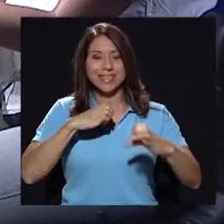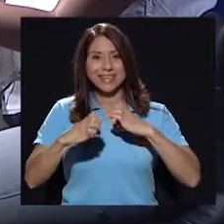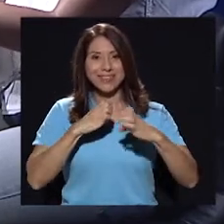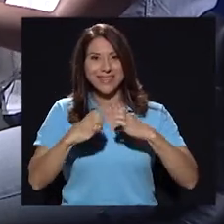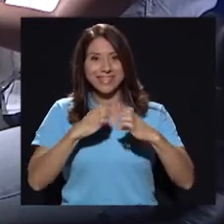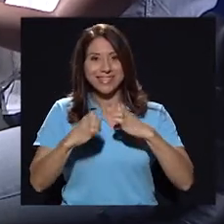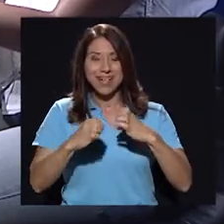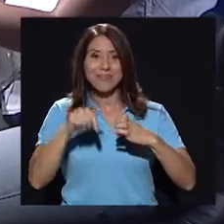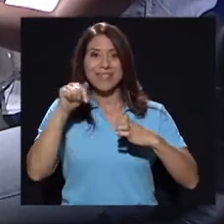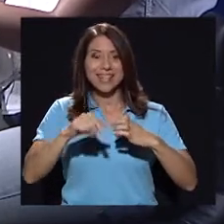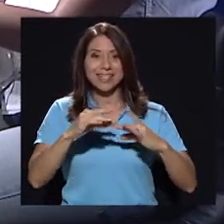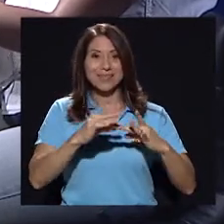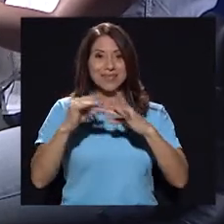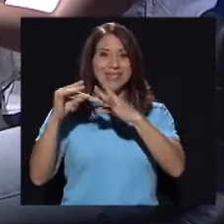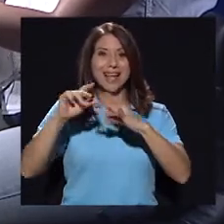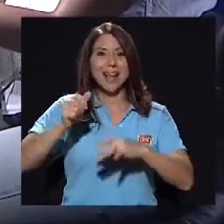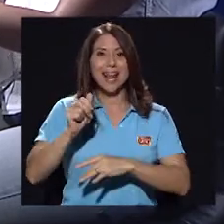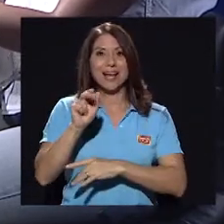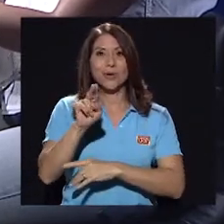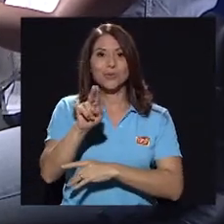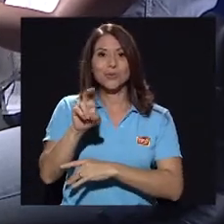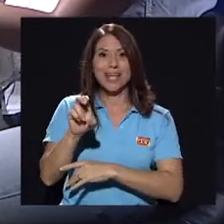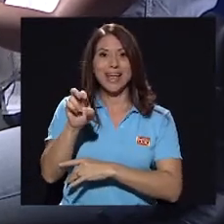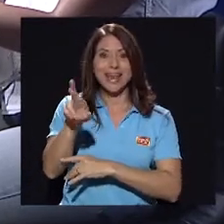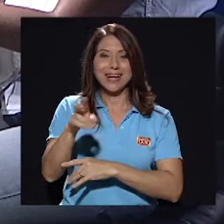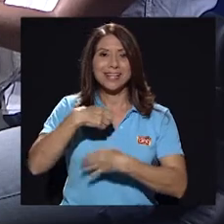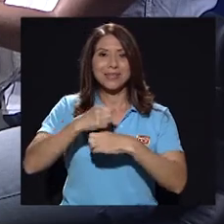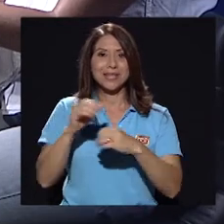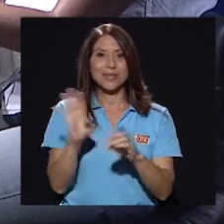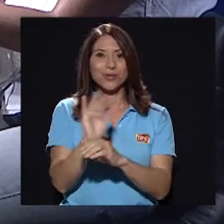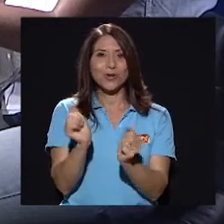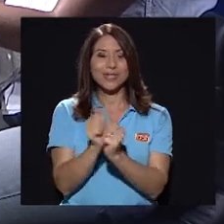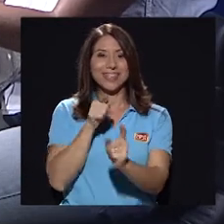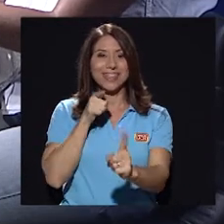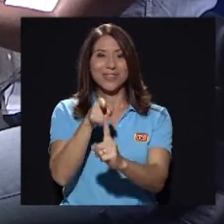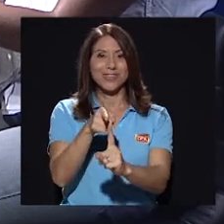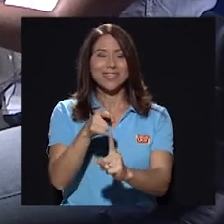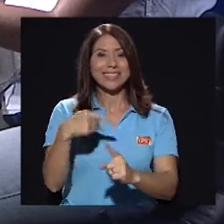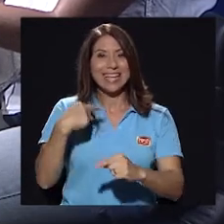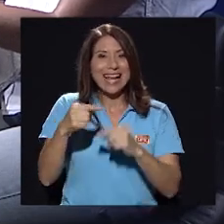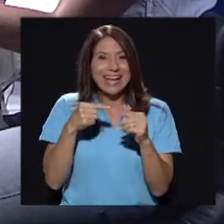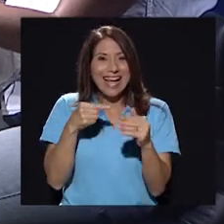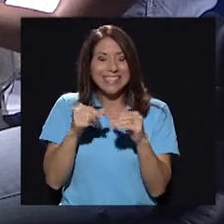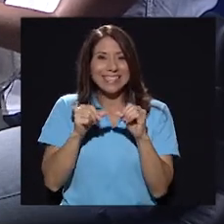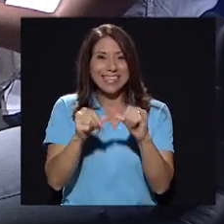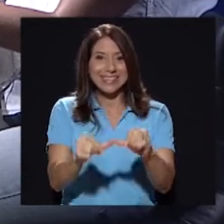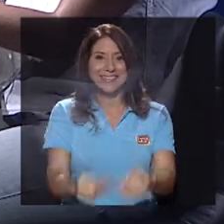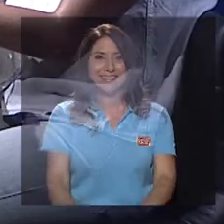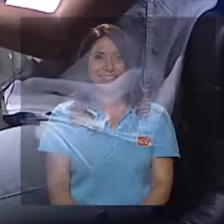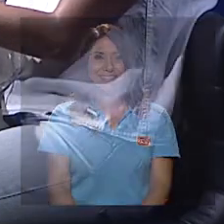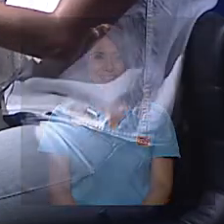bloque de esta entrevista y de este especial de Canal UCR, en donde hacemos televisión con sentido. Ya casi regresamos.